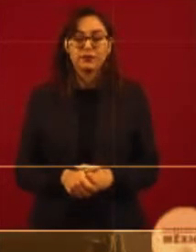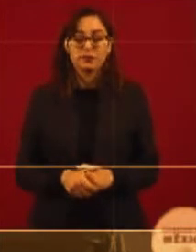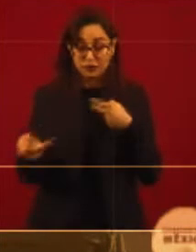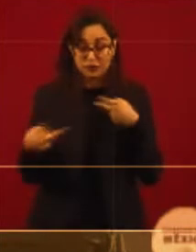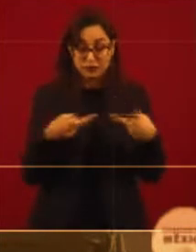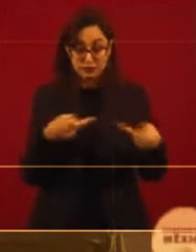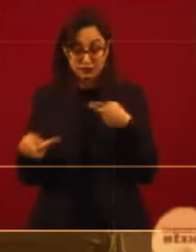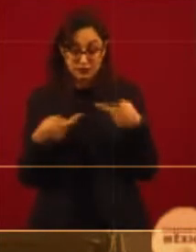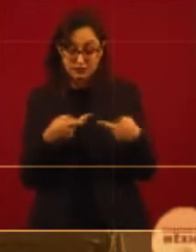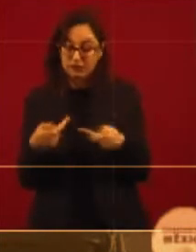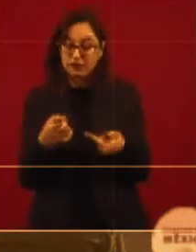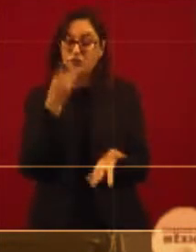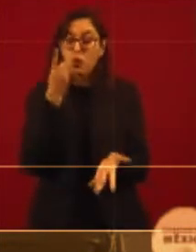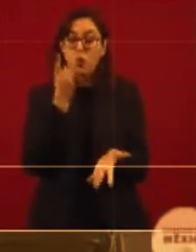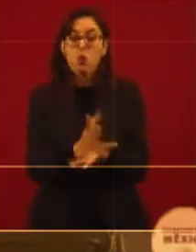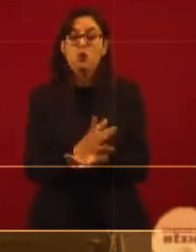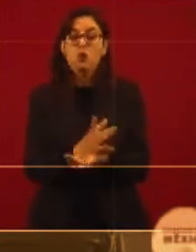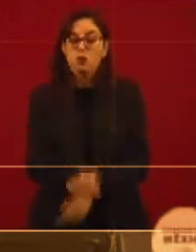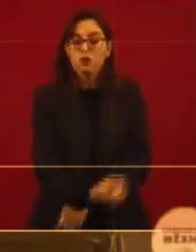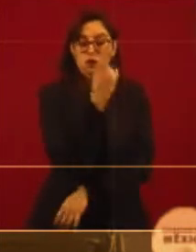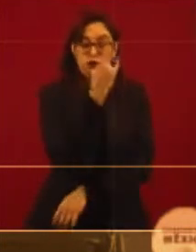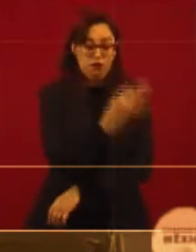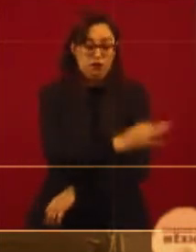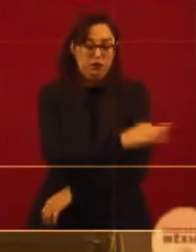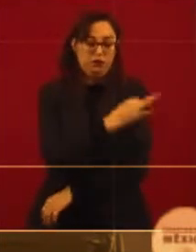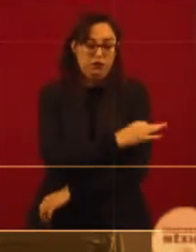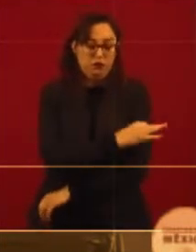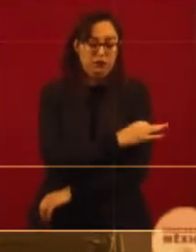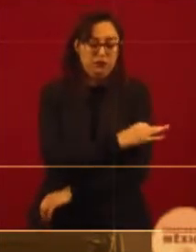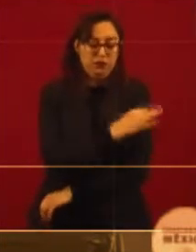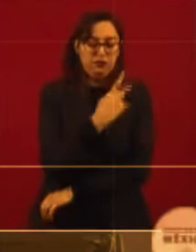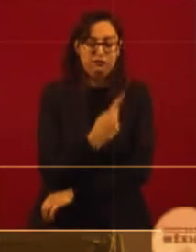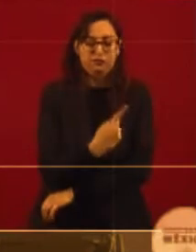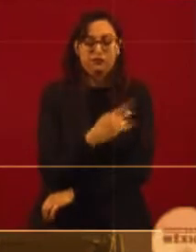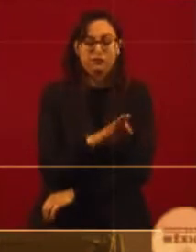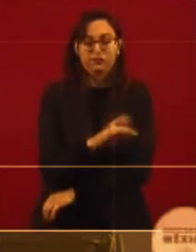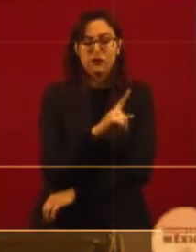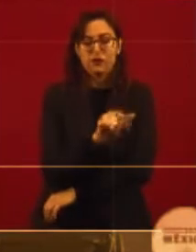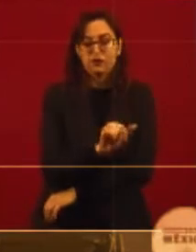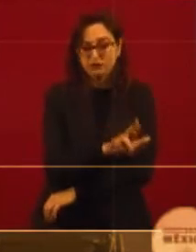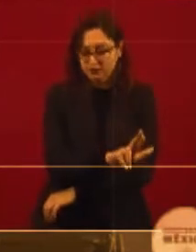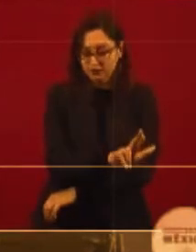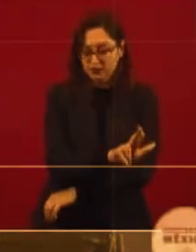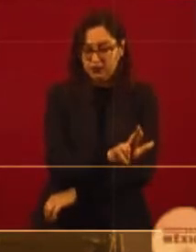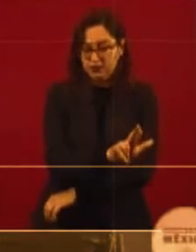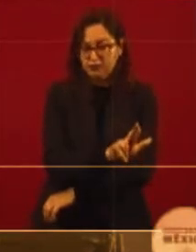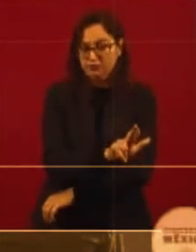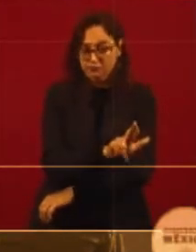Pfizer, cubrimos, ese es el estimado,